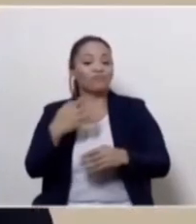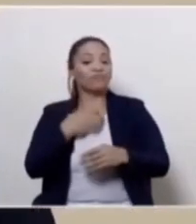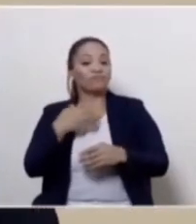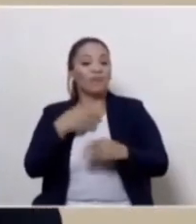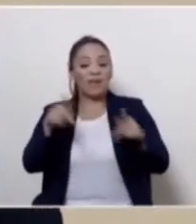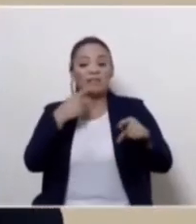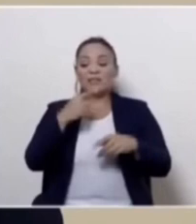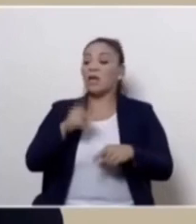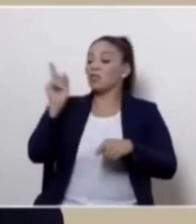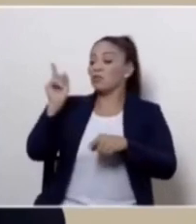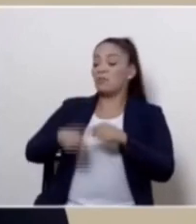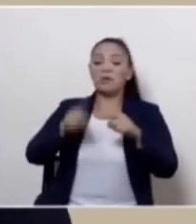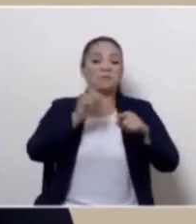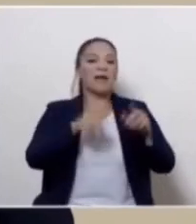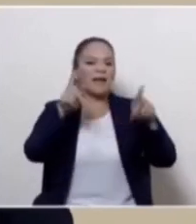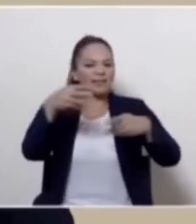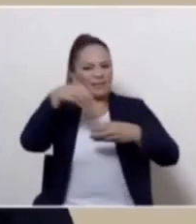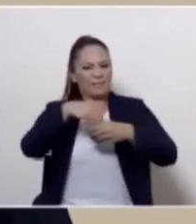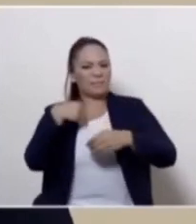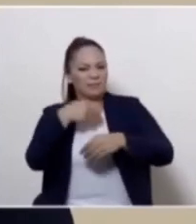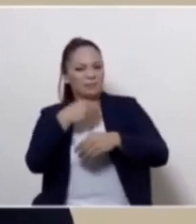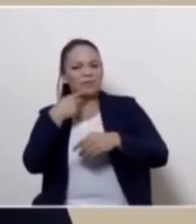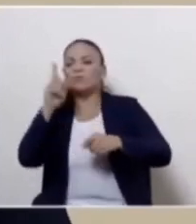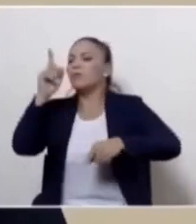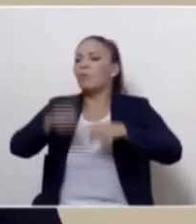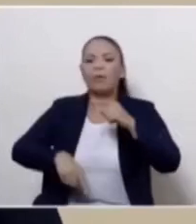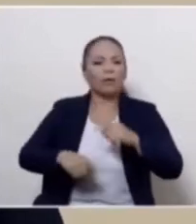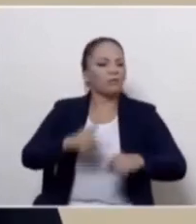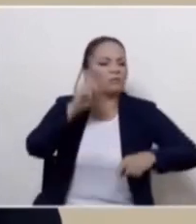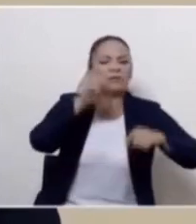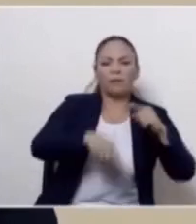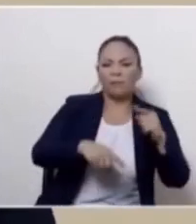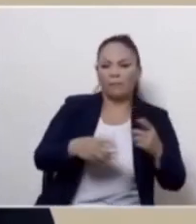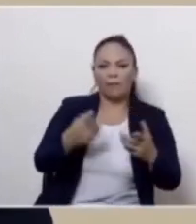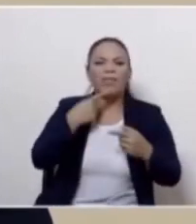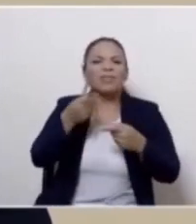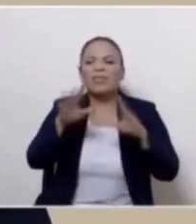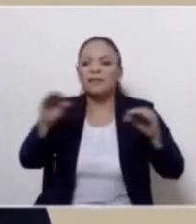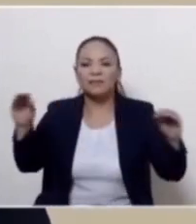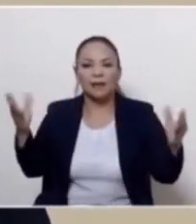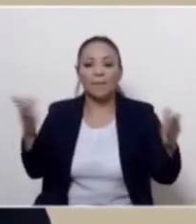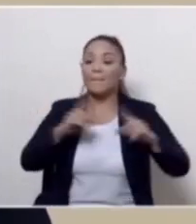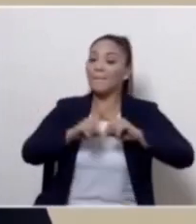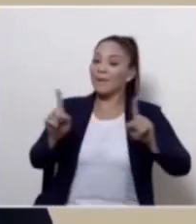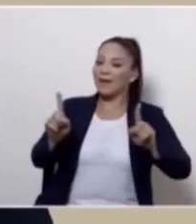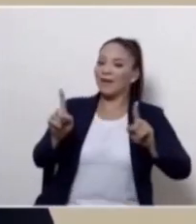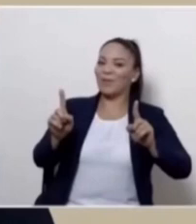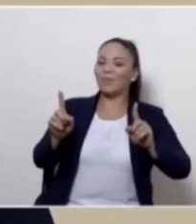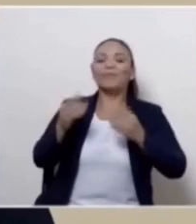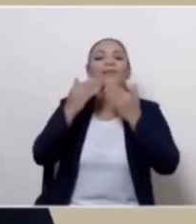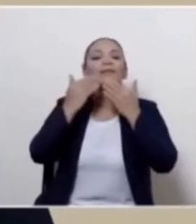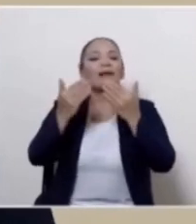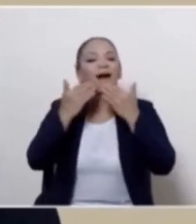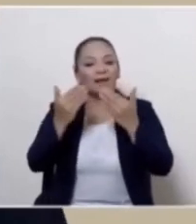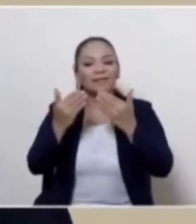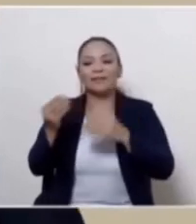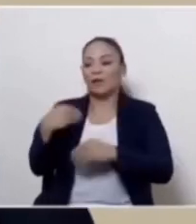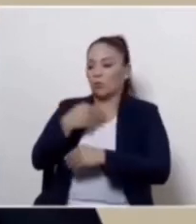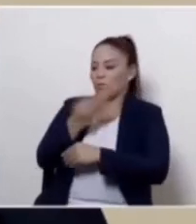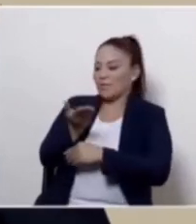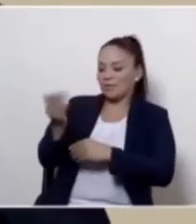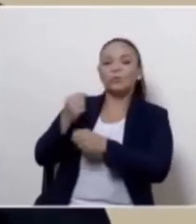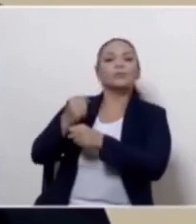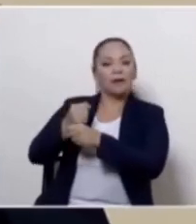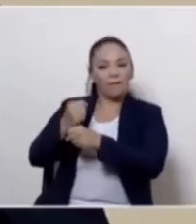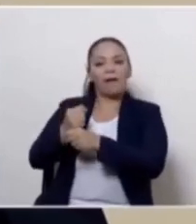Gente dentro de los ministerios diciendo no se puede, no se puede. Pero gracias al esfuerzo de los ministros involucrados lo logramos